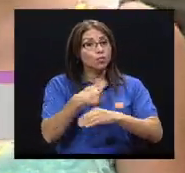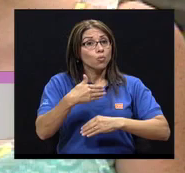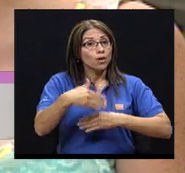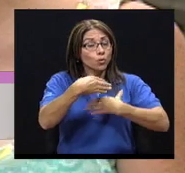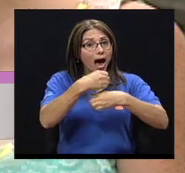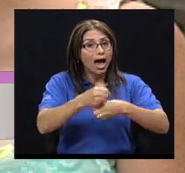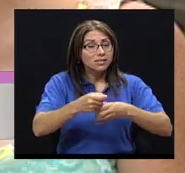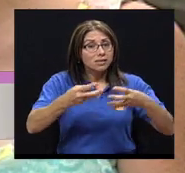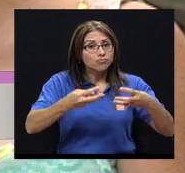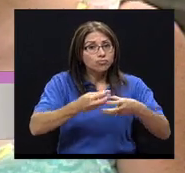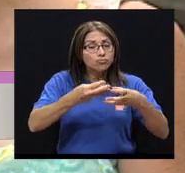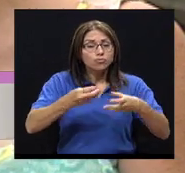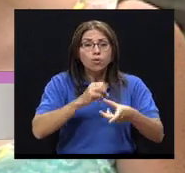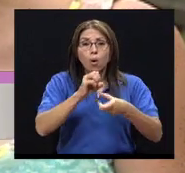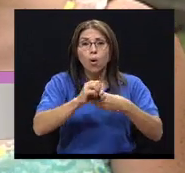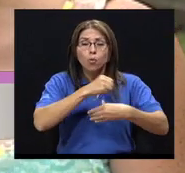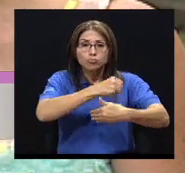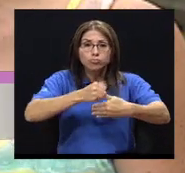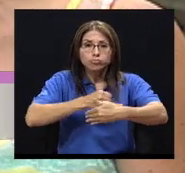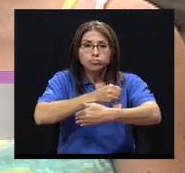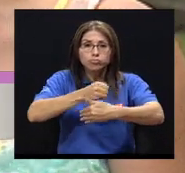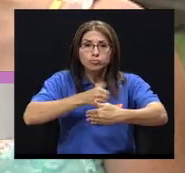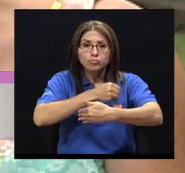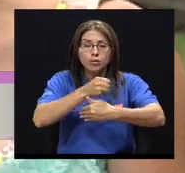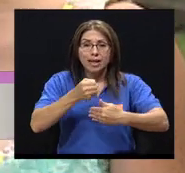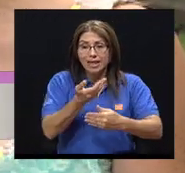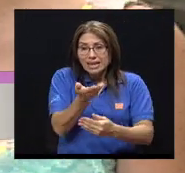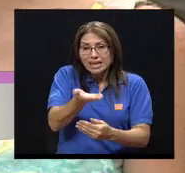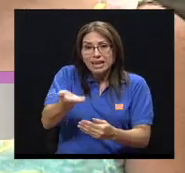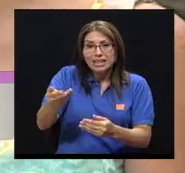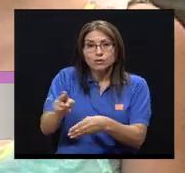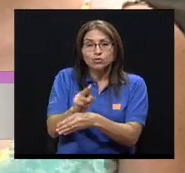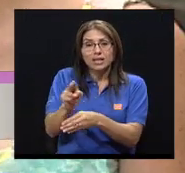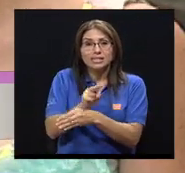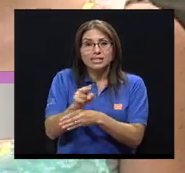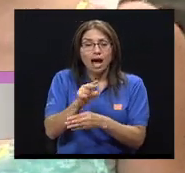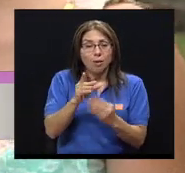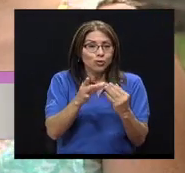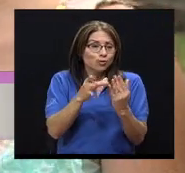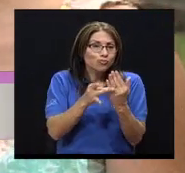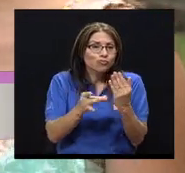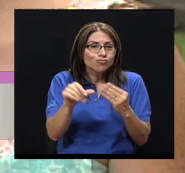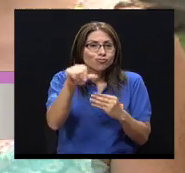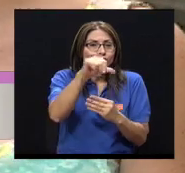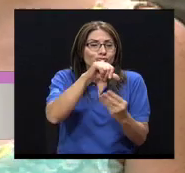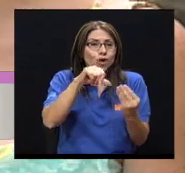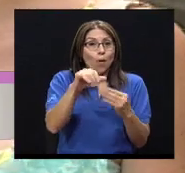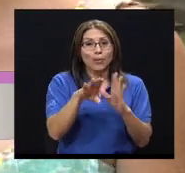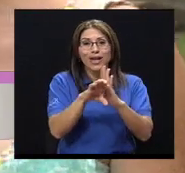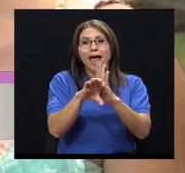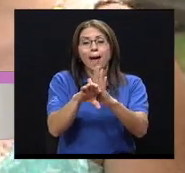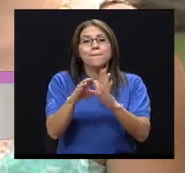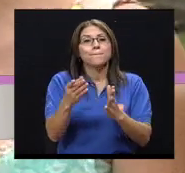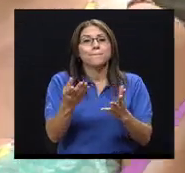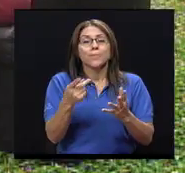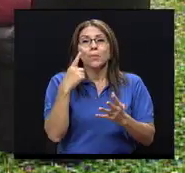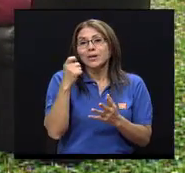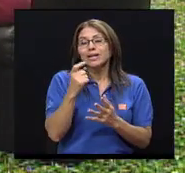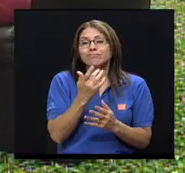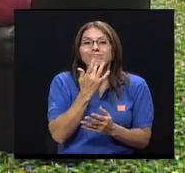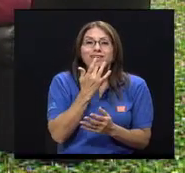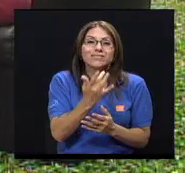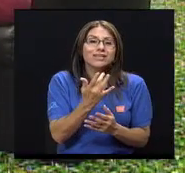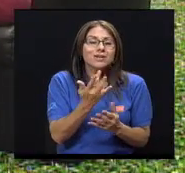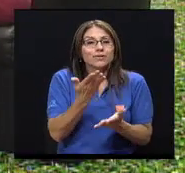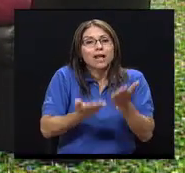elaboración de estos platillos, ¿verdad? En cuanto a estos ingredientes que utilizamos, que por lo general es tan rico, ¿verdad, Pablo? Porque está muy cargado de